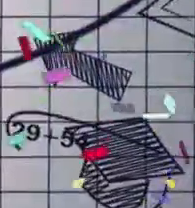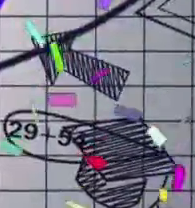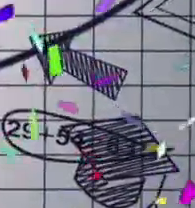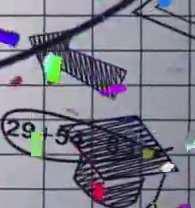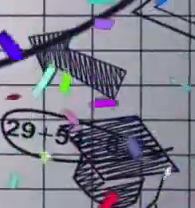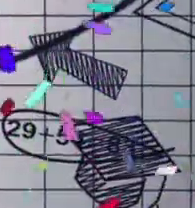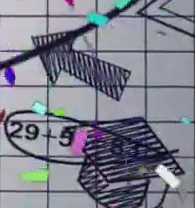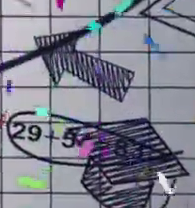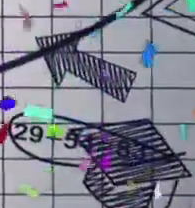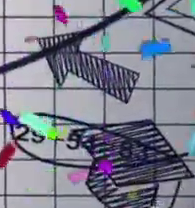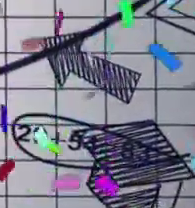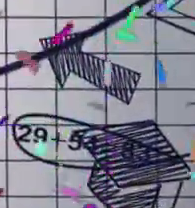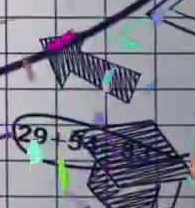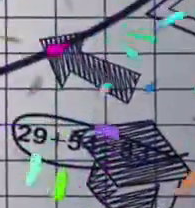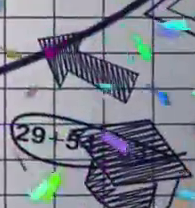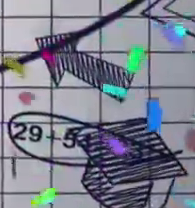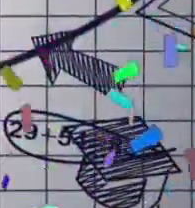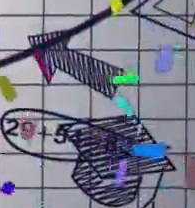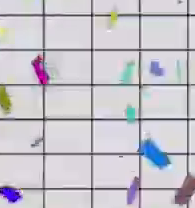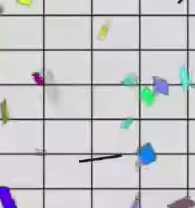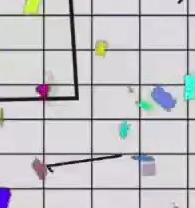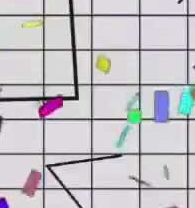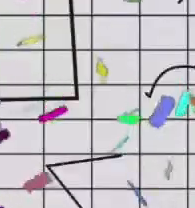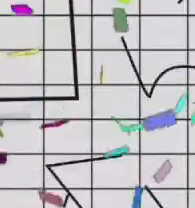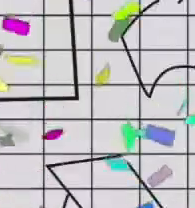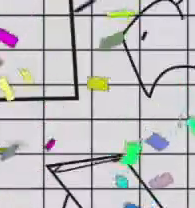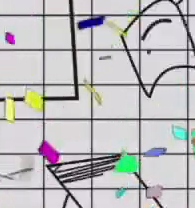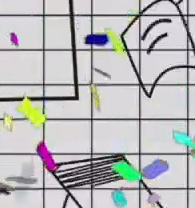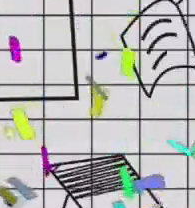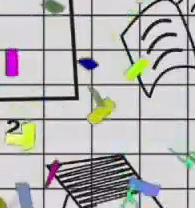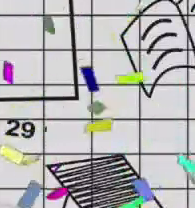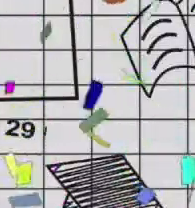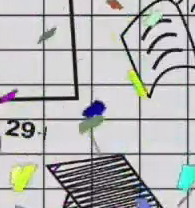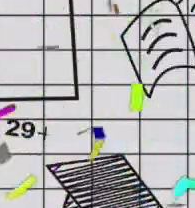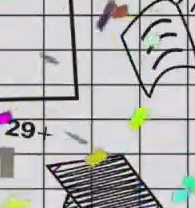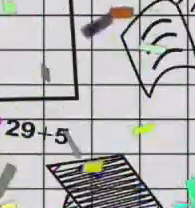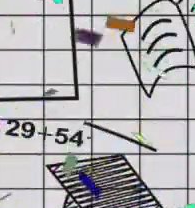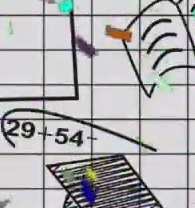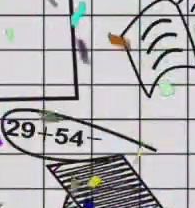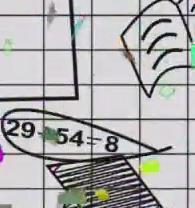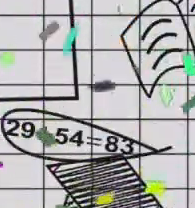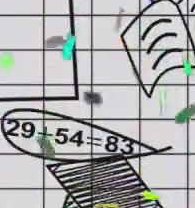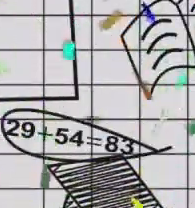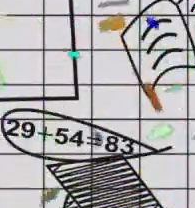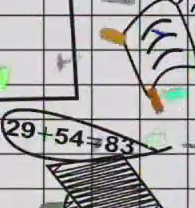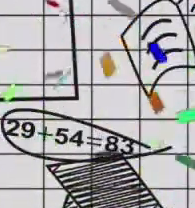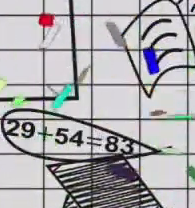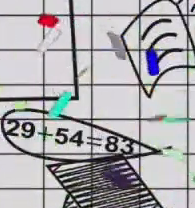Mil gracias a todos. Trabajo en equipo. Primer aniversario. Escuela TV.